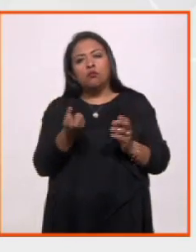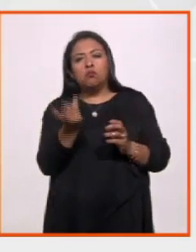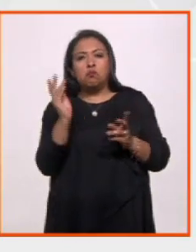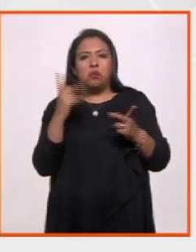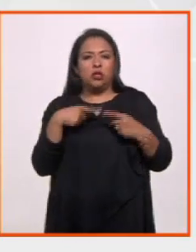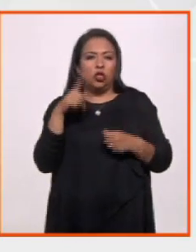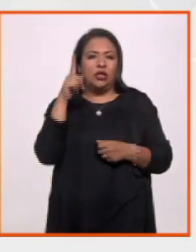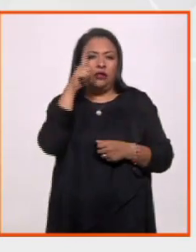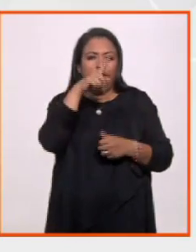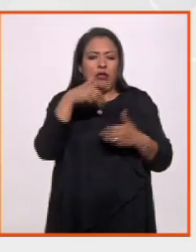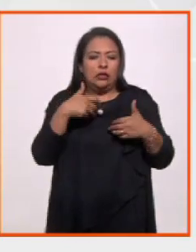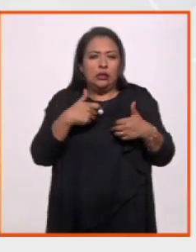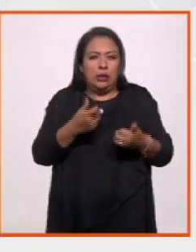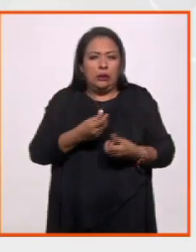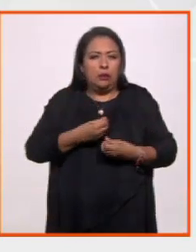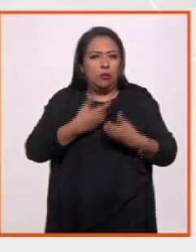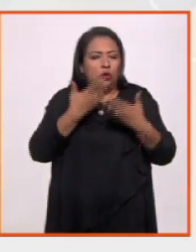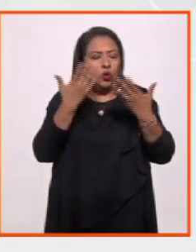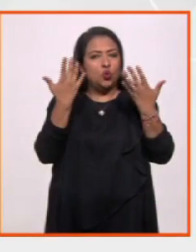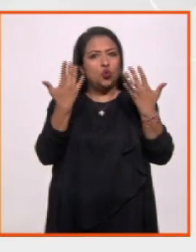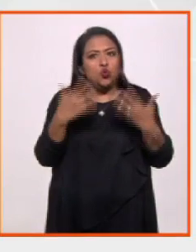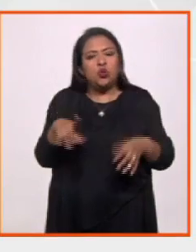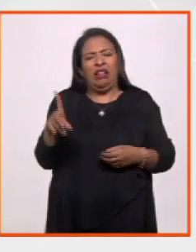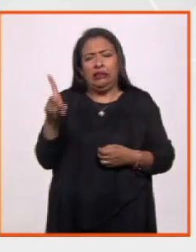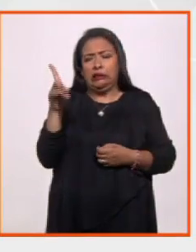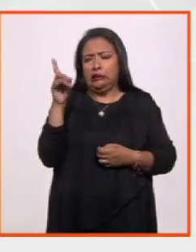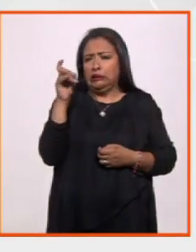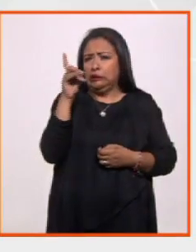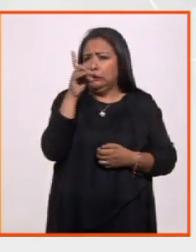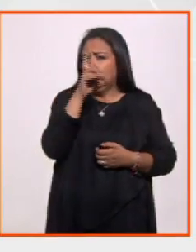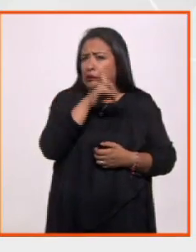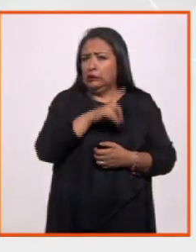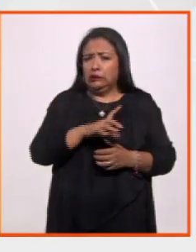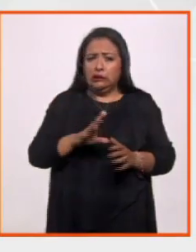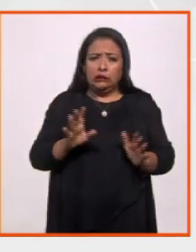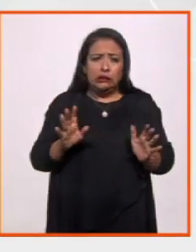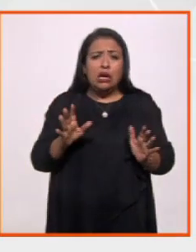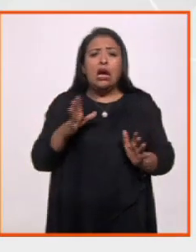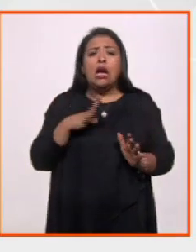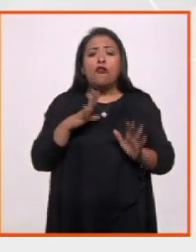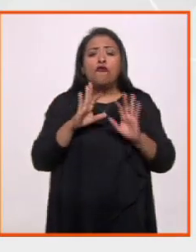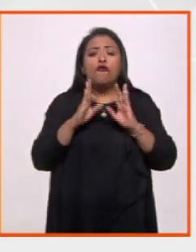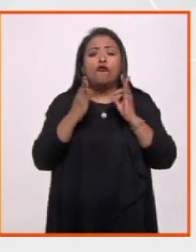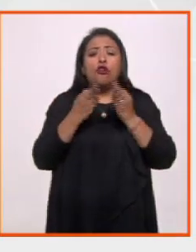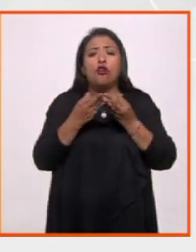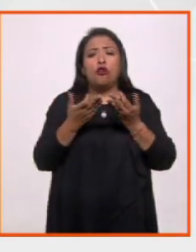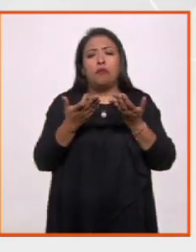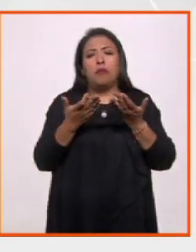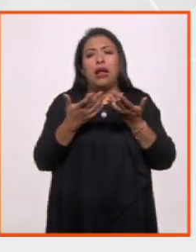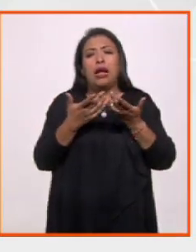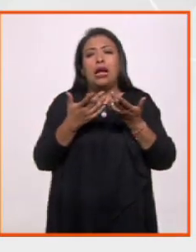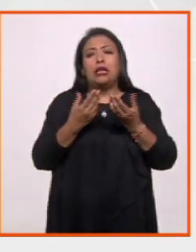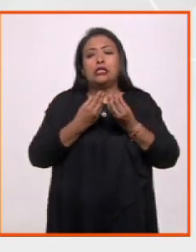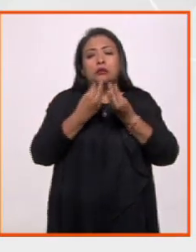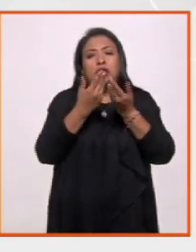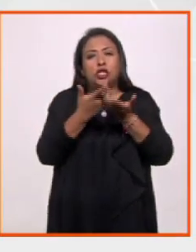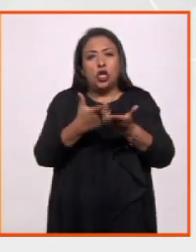gente entender la poesía es complicado, porque hay un lenguaje dentro de un lenguaje, ¿no?